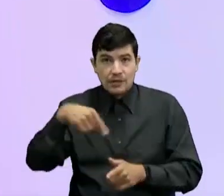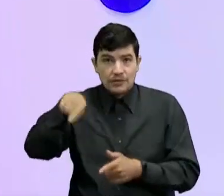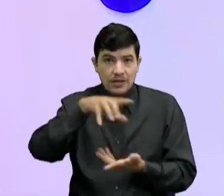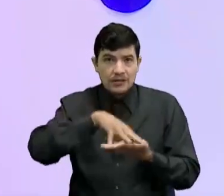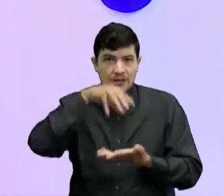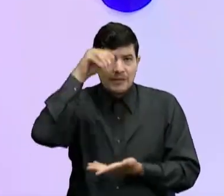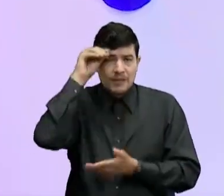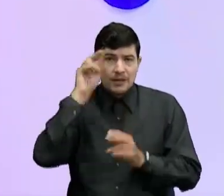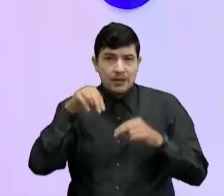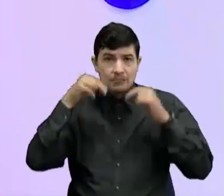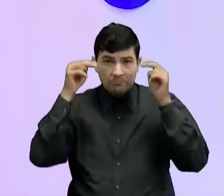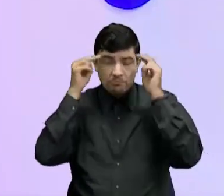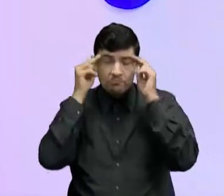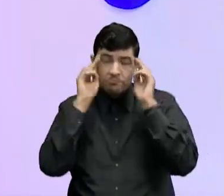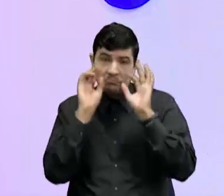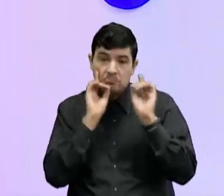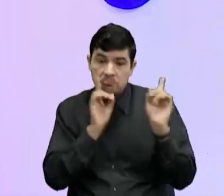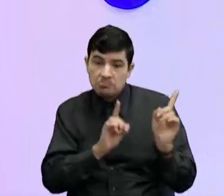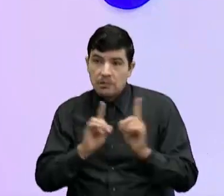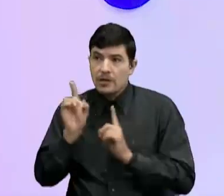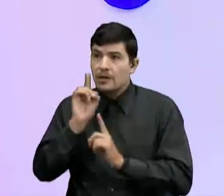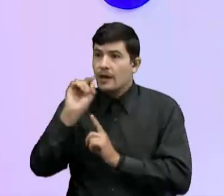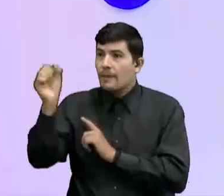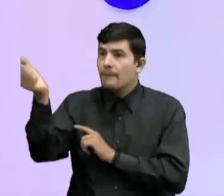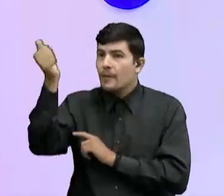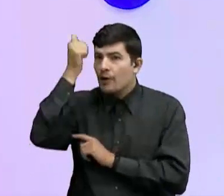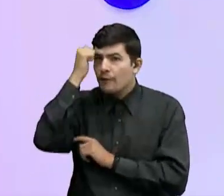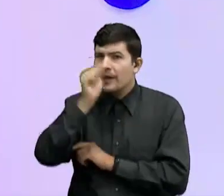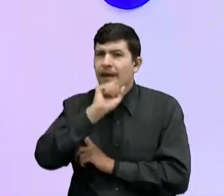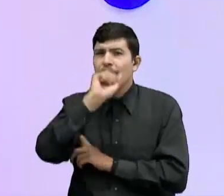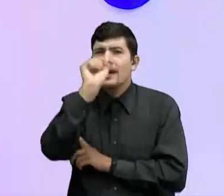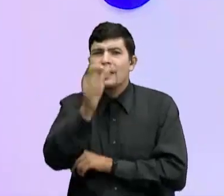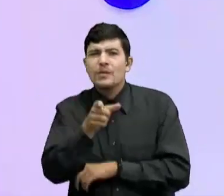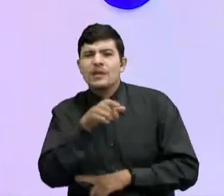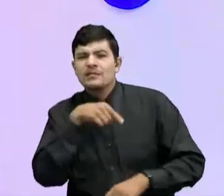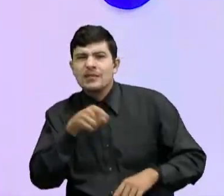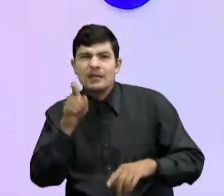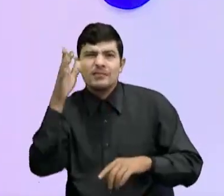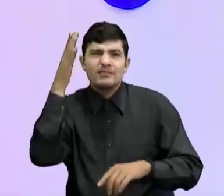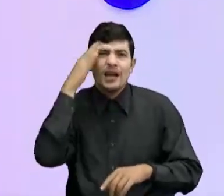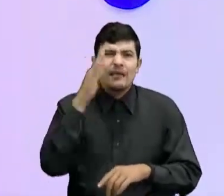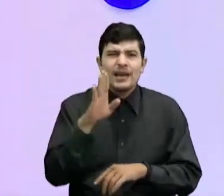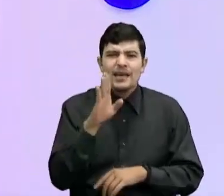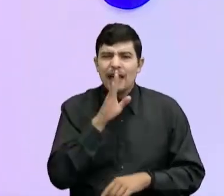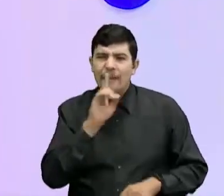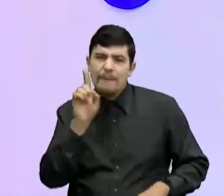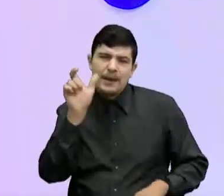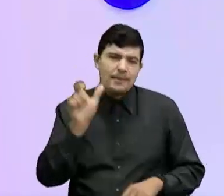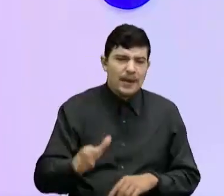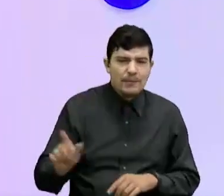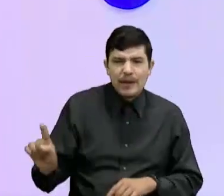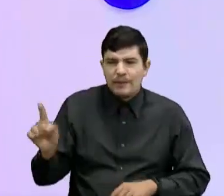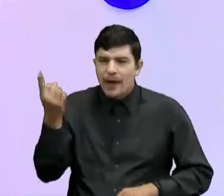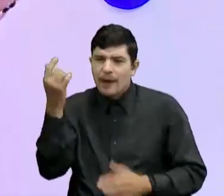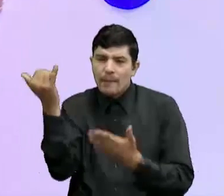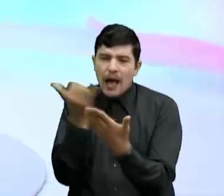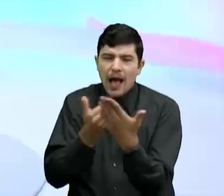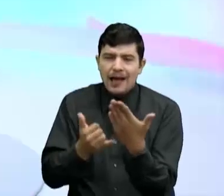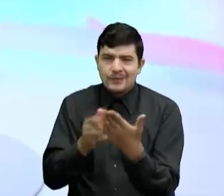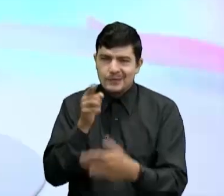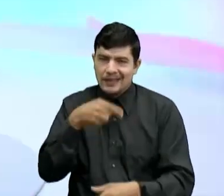complementando También en sus discursos Y cuando le pregunten En el colegio acerca del tema Ustedes llevan la delantera Porque